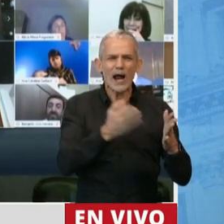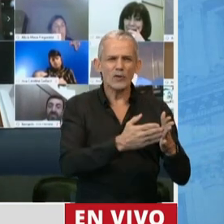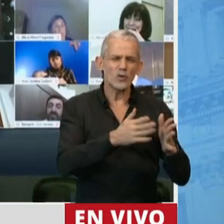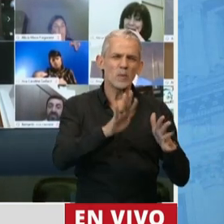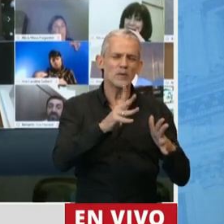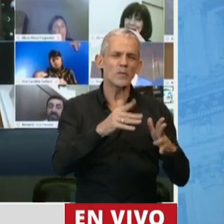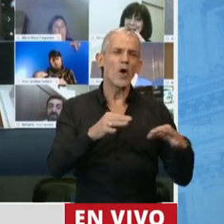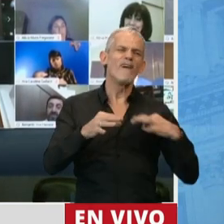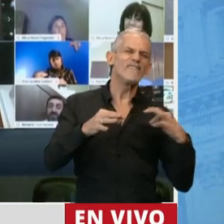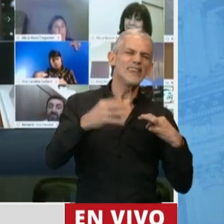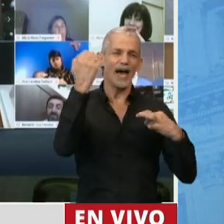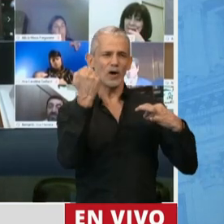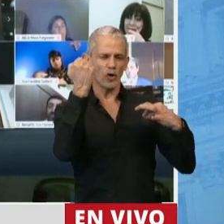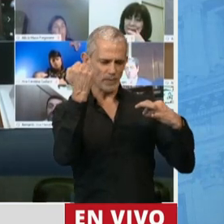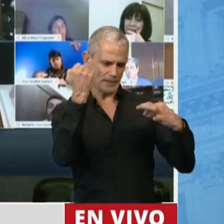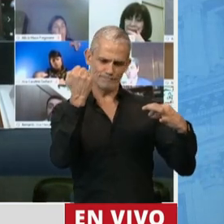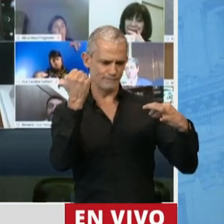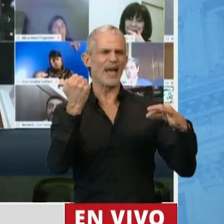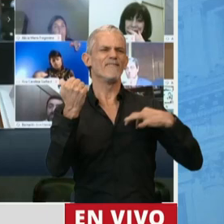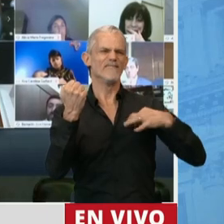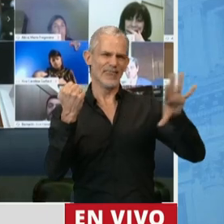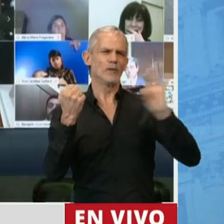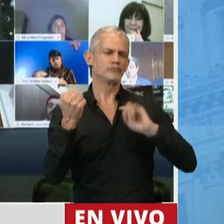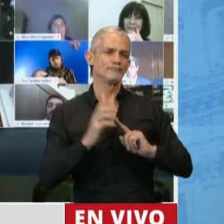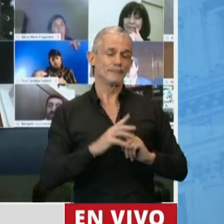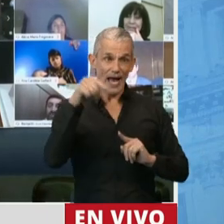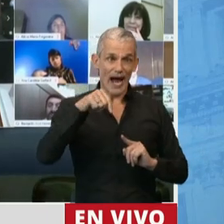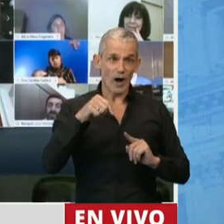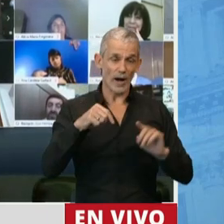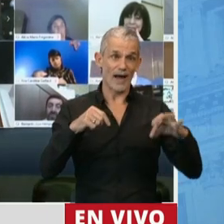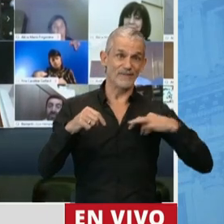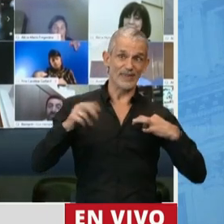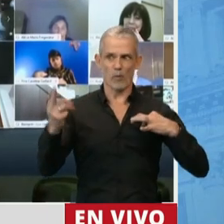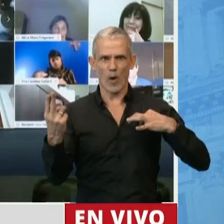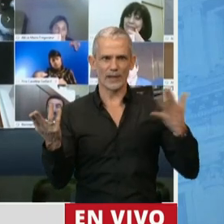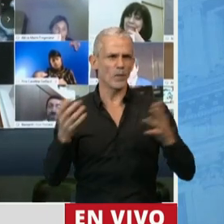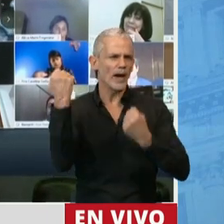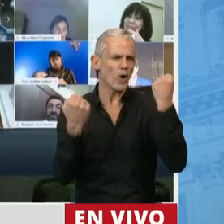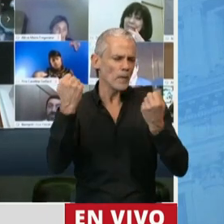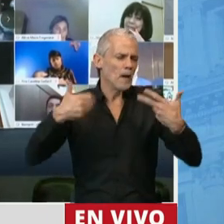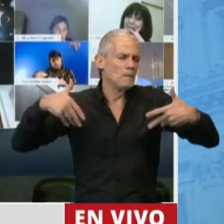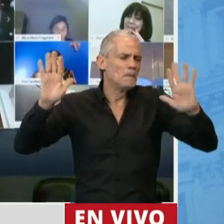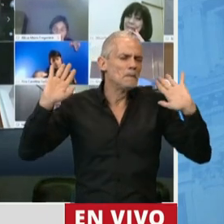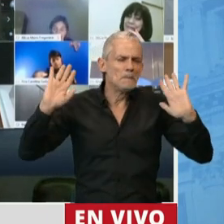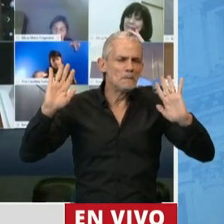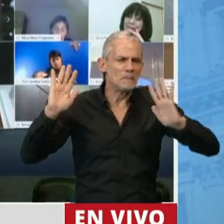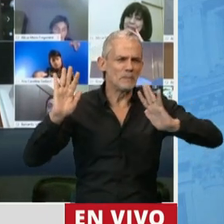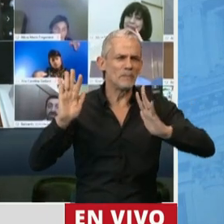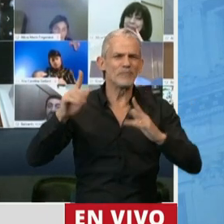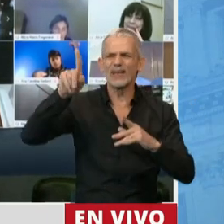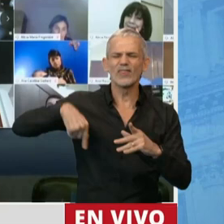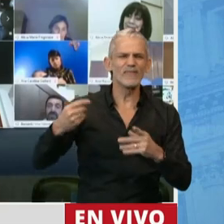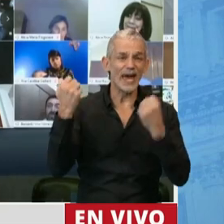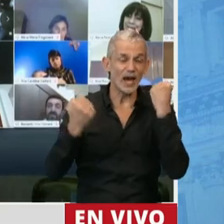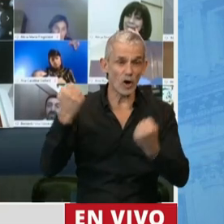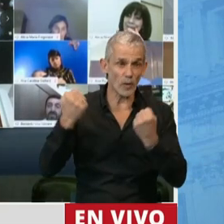entre la vida y la economía se elegía la vida y yo creo que ahora es elegir entre la vida y la muerte porque las economías responden